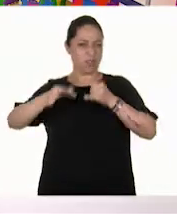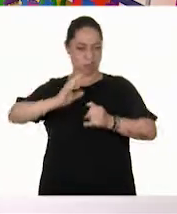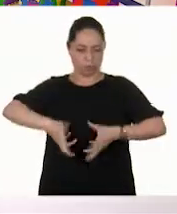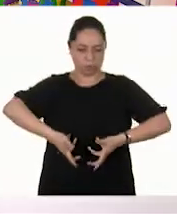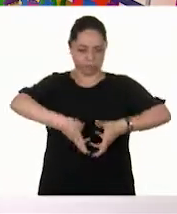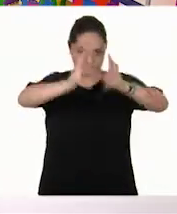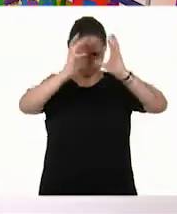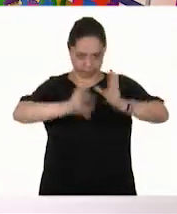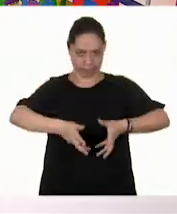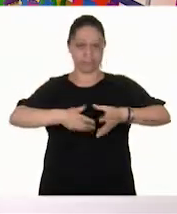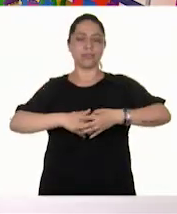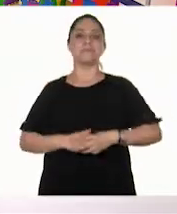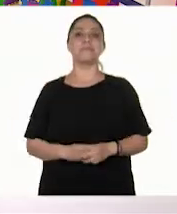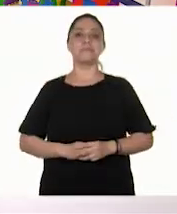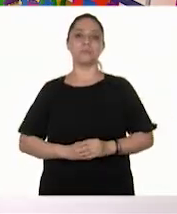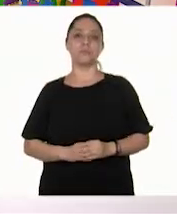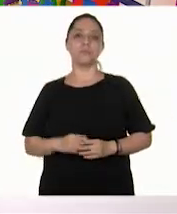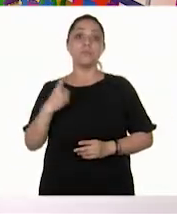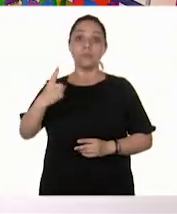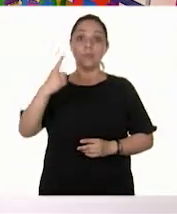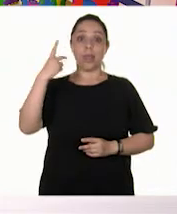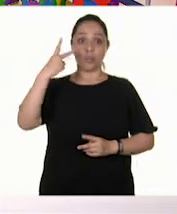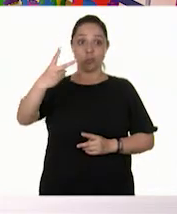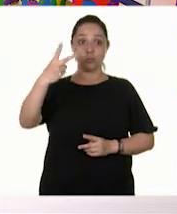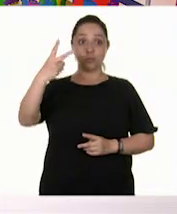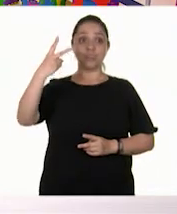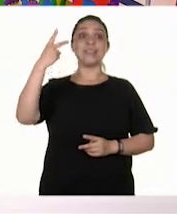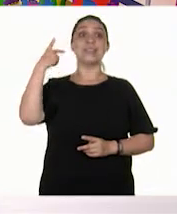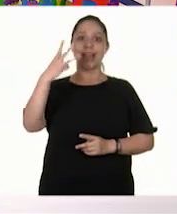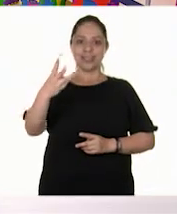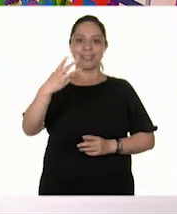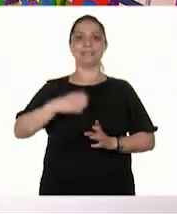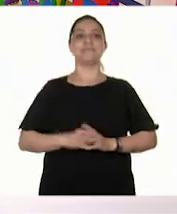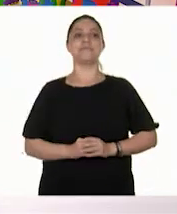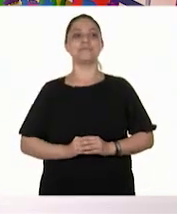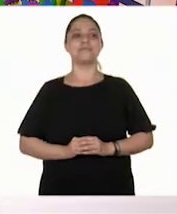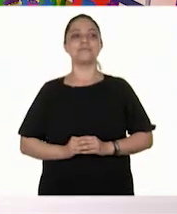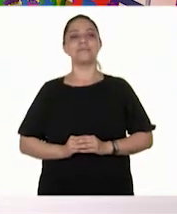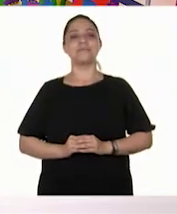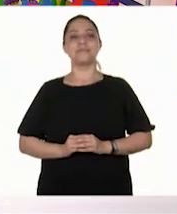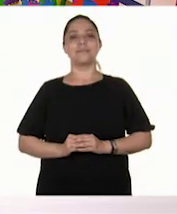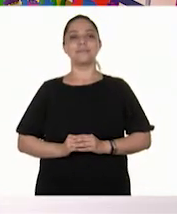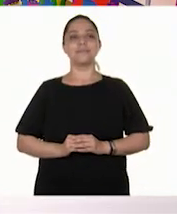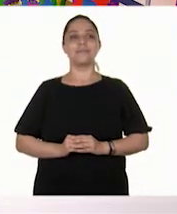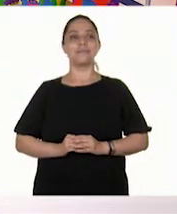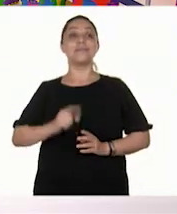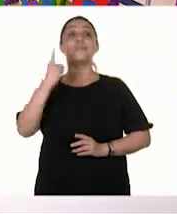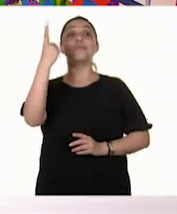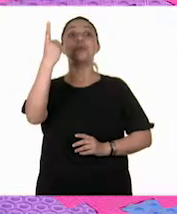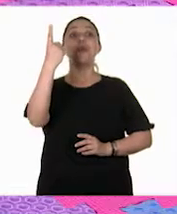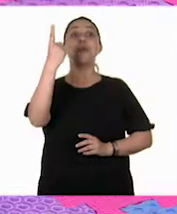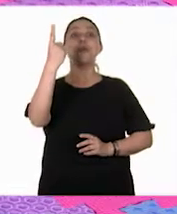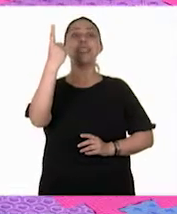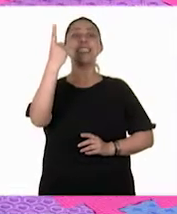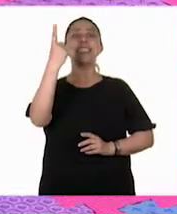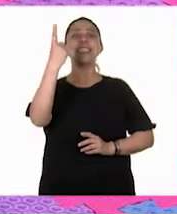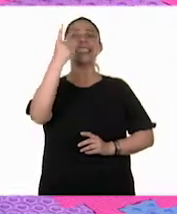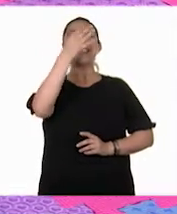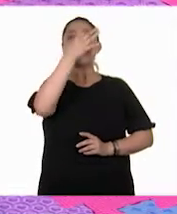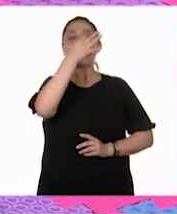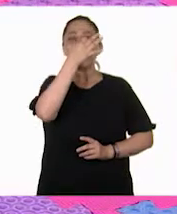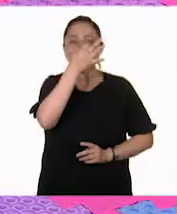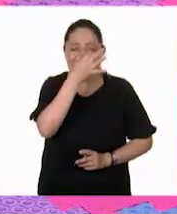¿Listos? Contamos. Una, dos y tres. Y allá va y sale uno. ¡Casi!